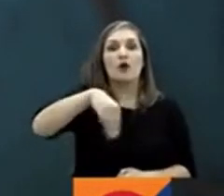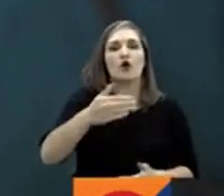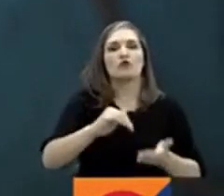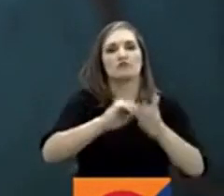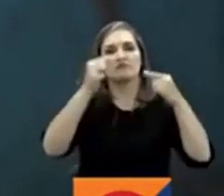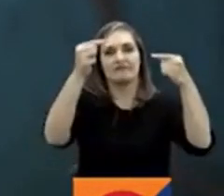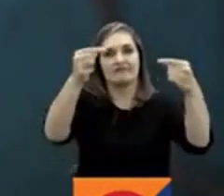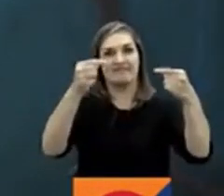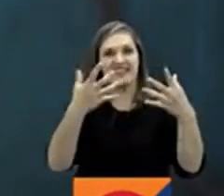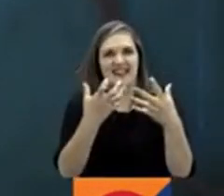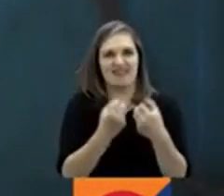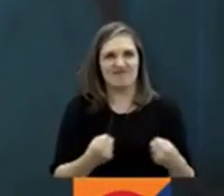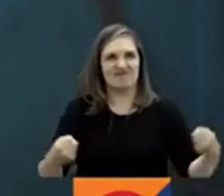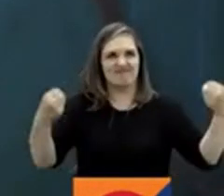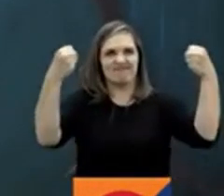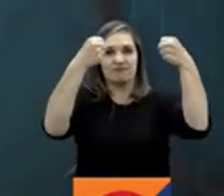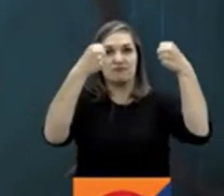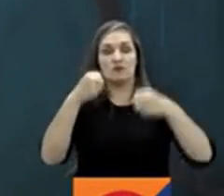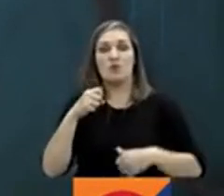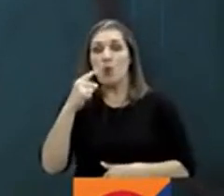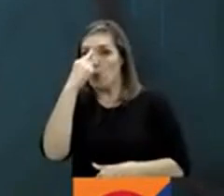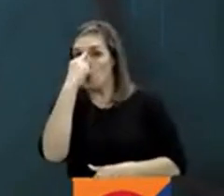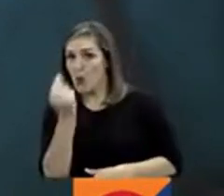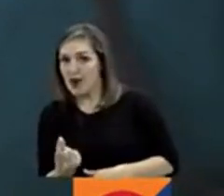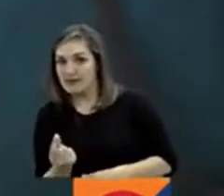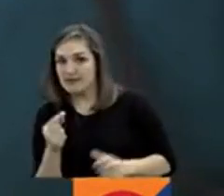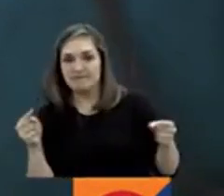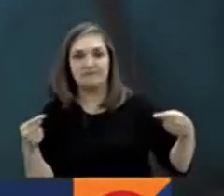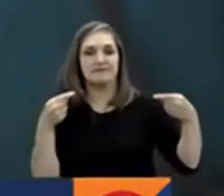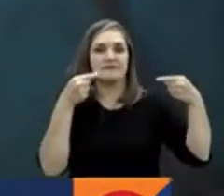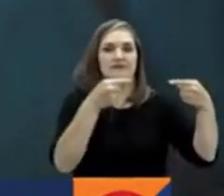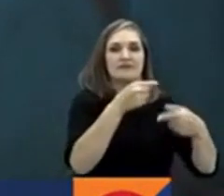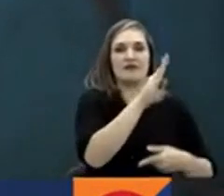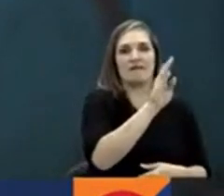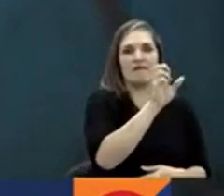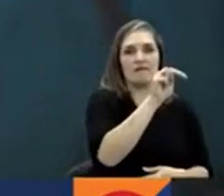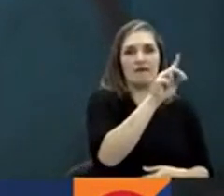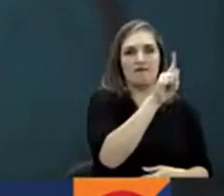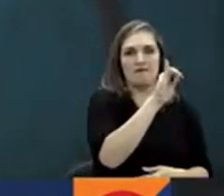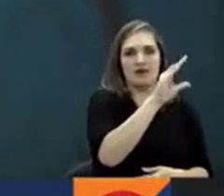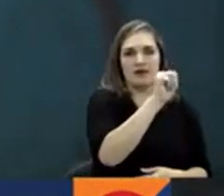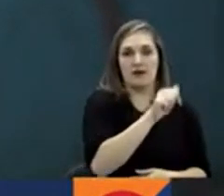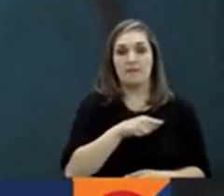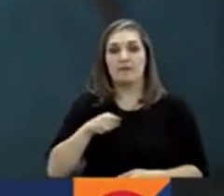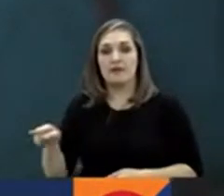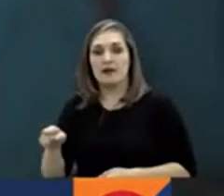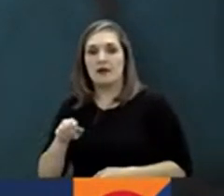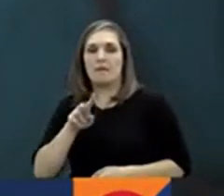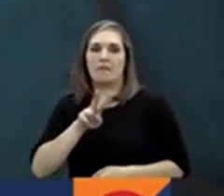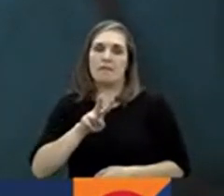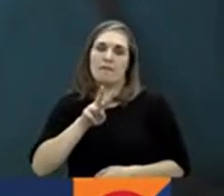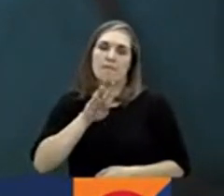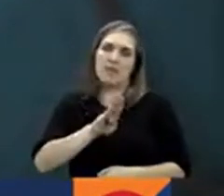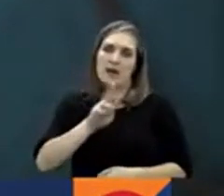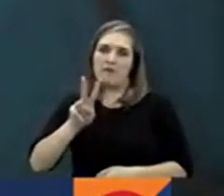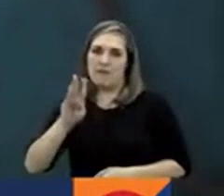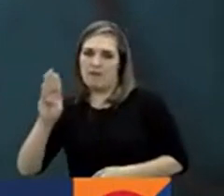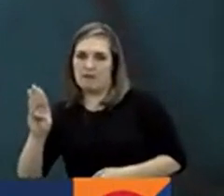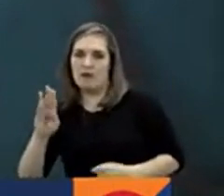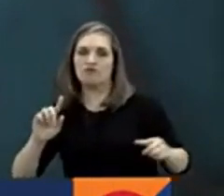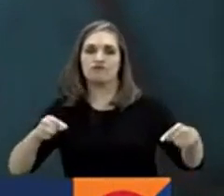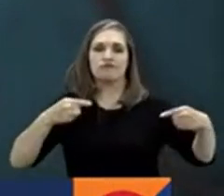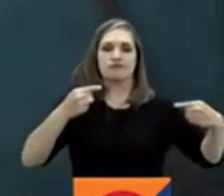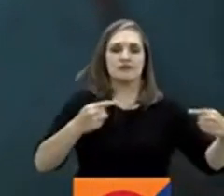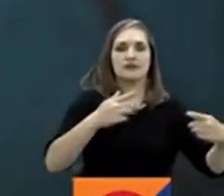por la orejona. Brujas recibe a Benfica en el estadio Jambrey de la las 3 de la tarde y Borussia Dortmund enfrenta a Chelsea en el Signal y Duna